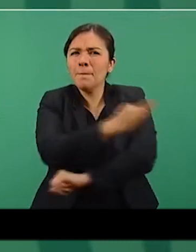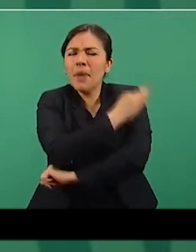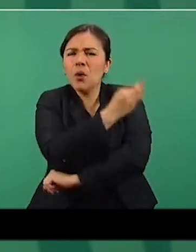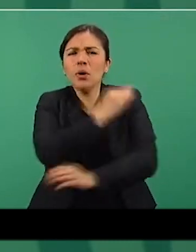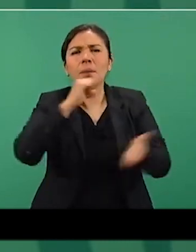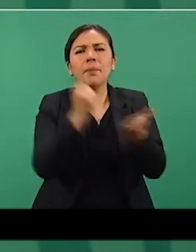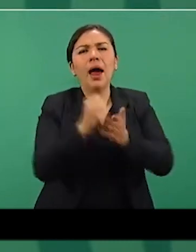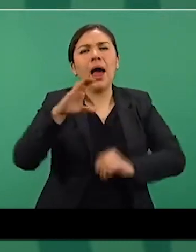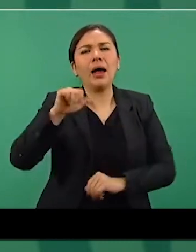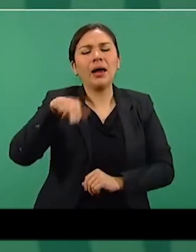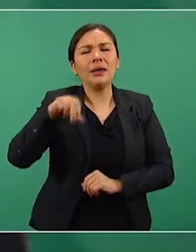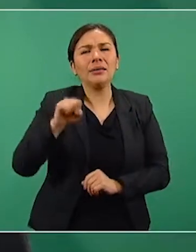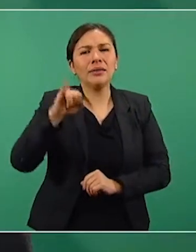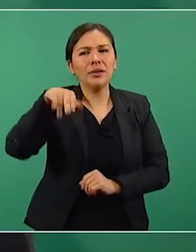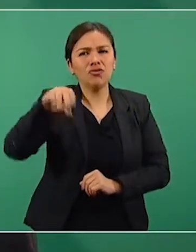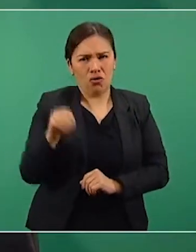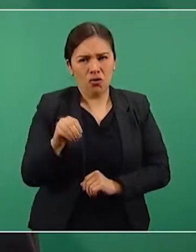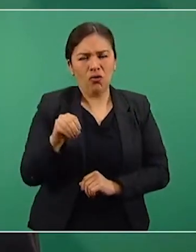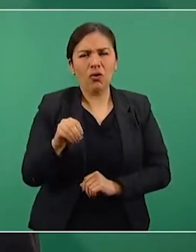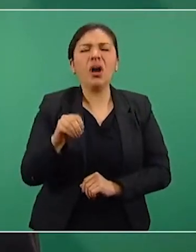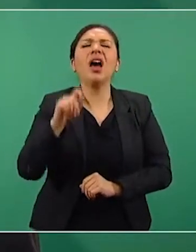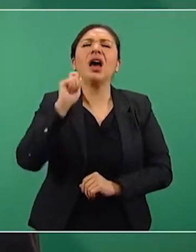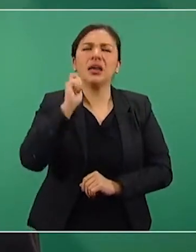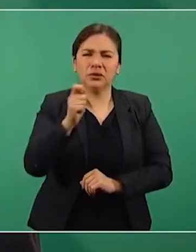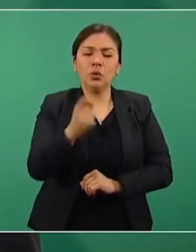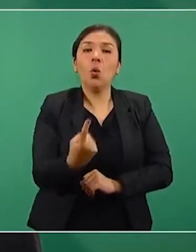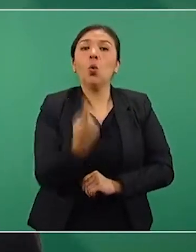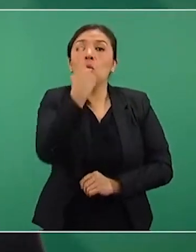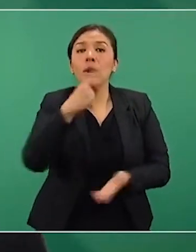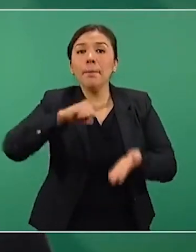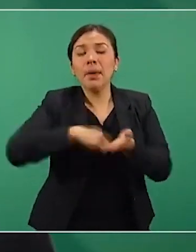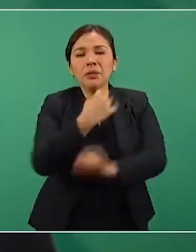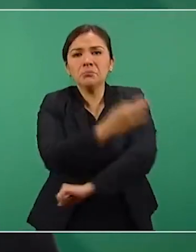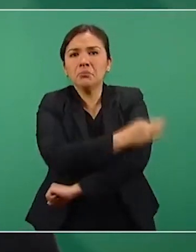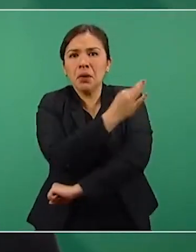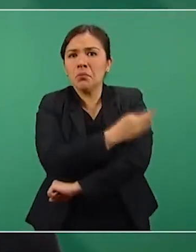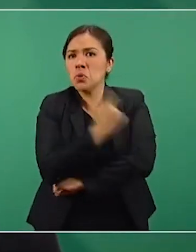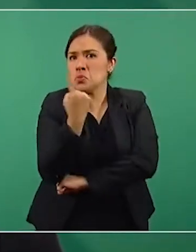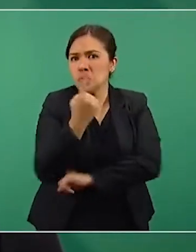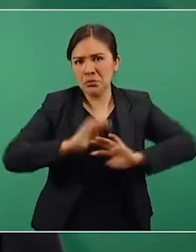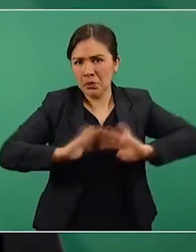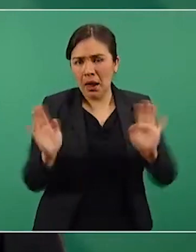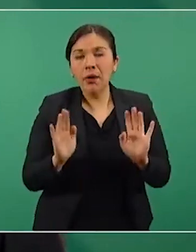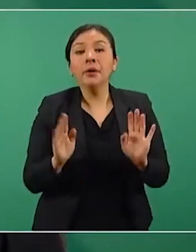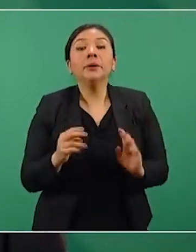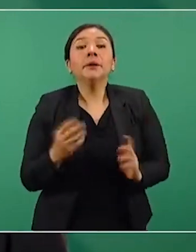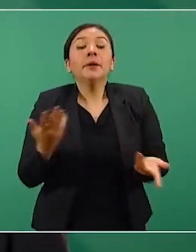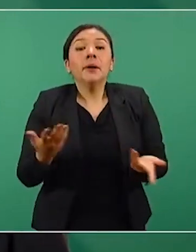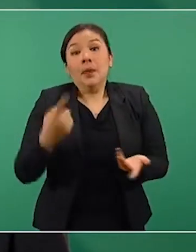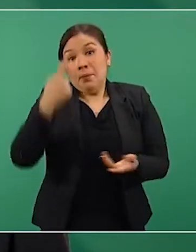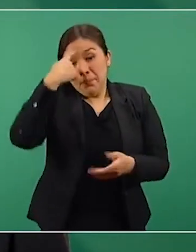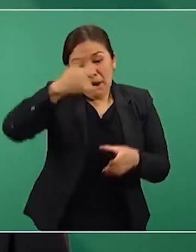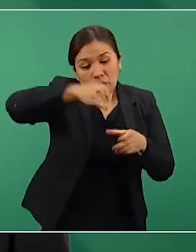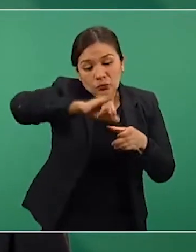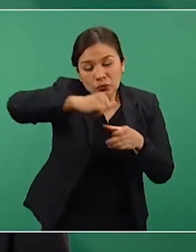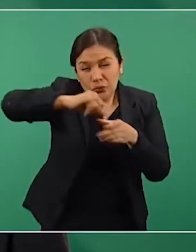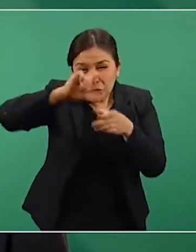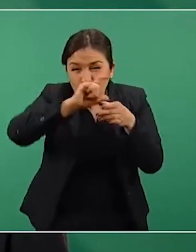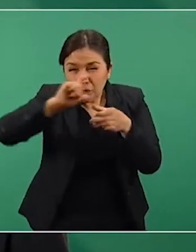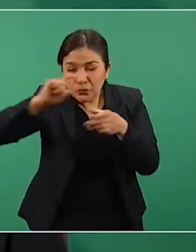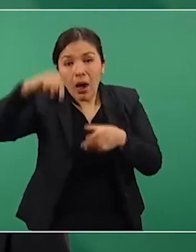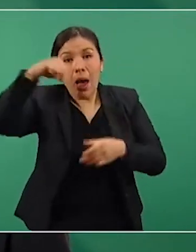CanSino, que es de una dosis envasada en México